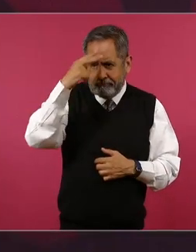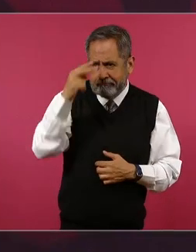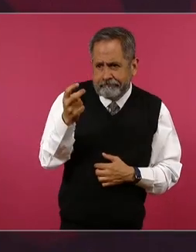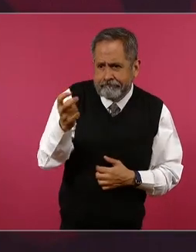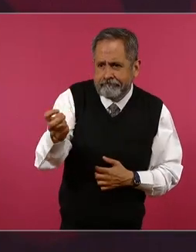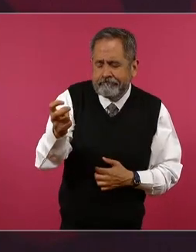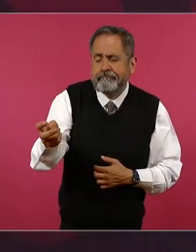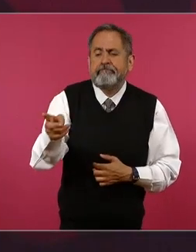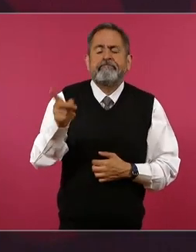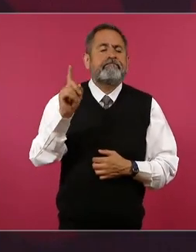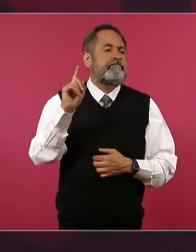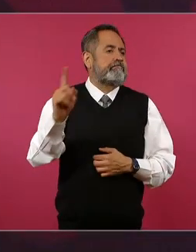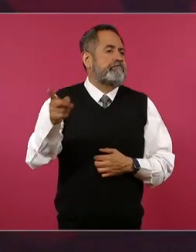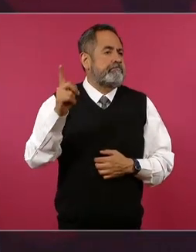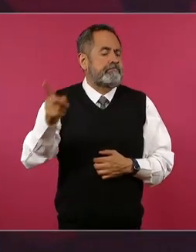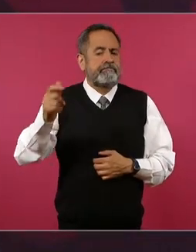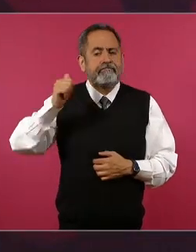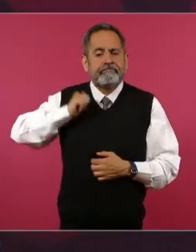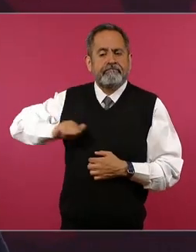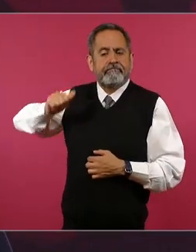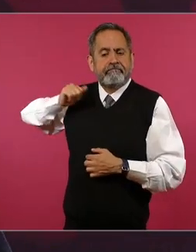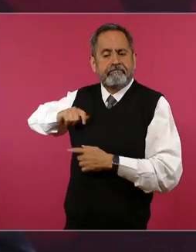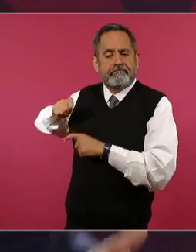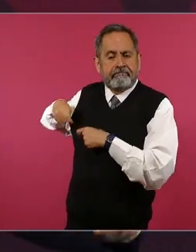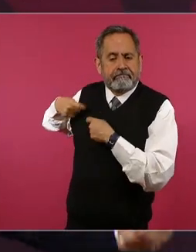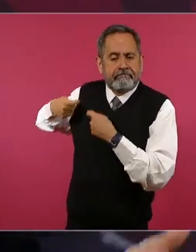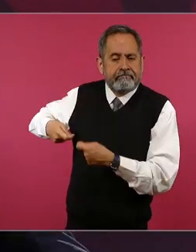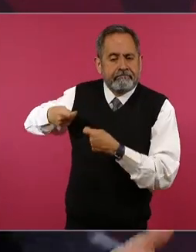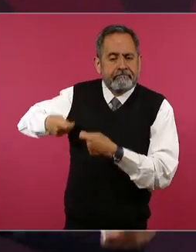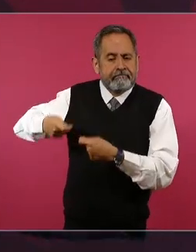la heredamos